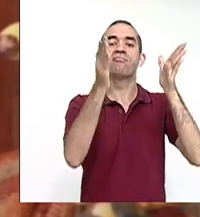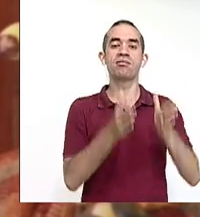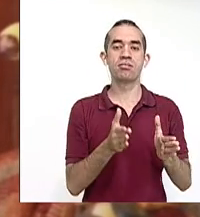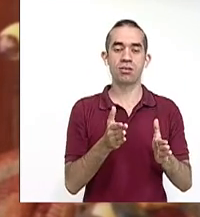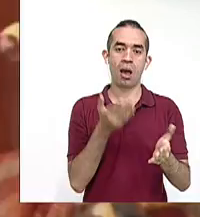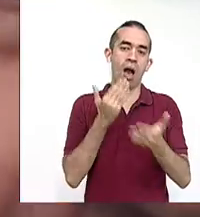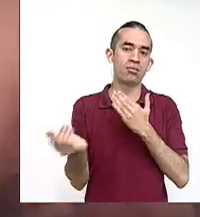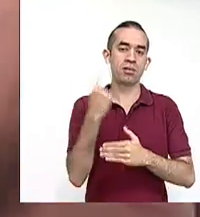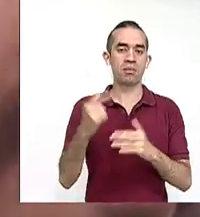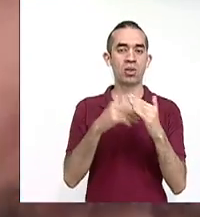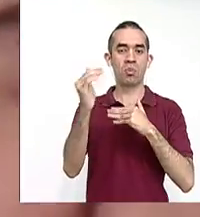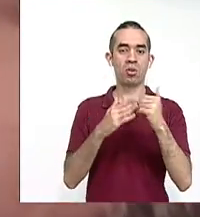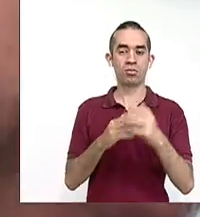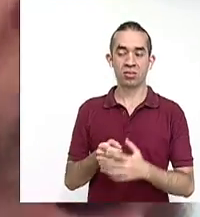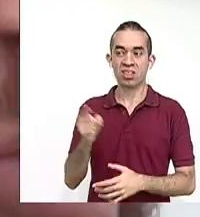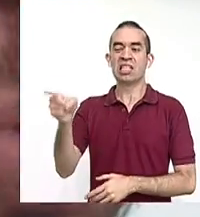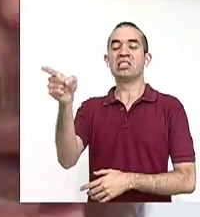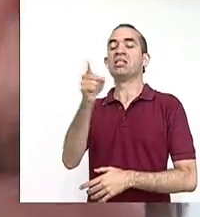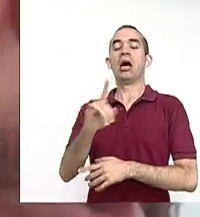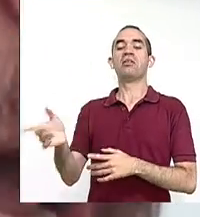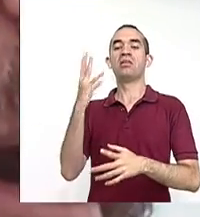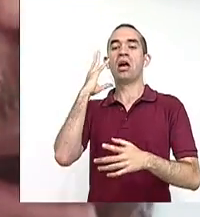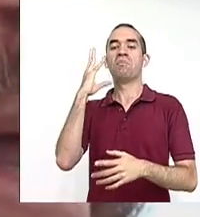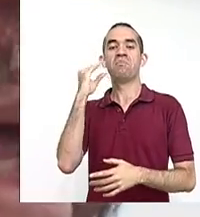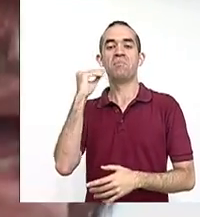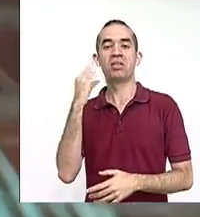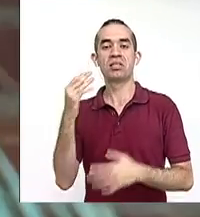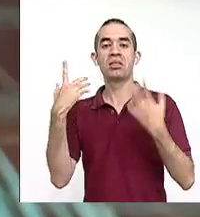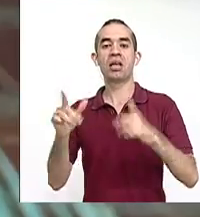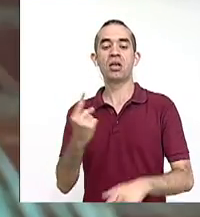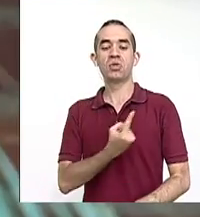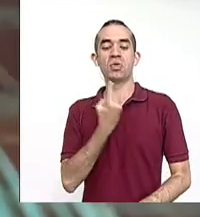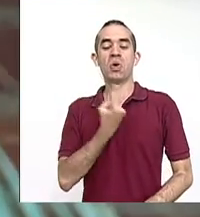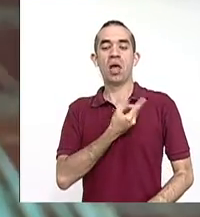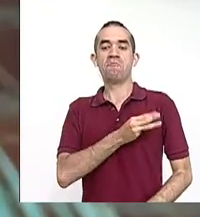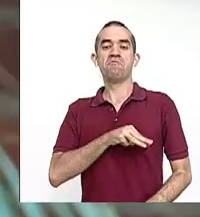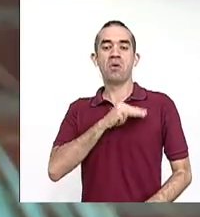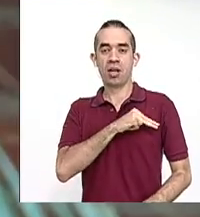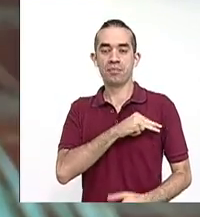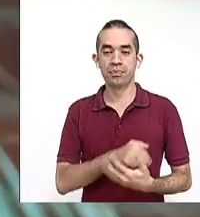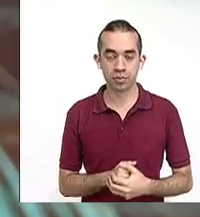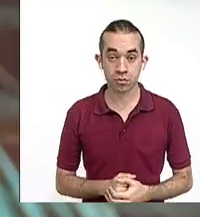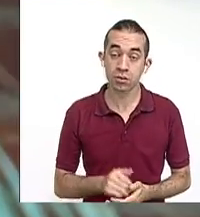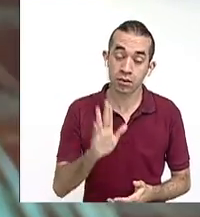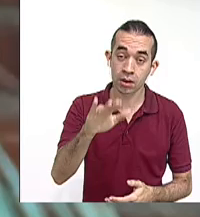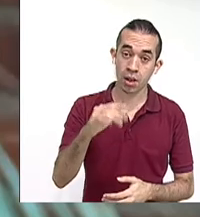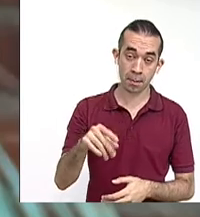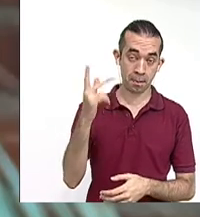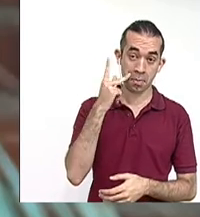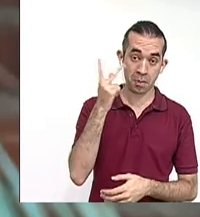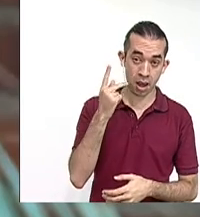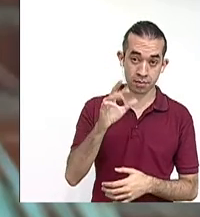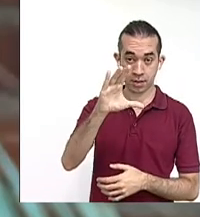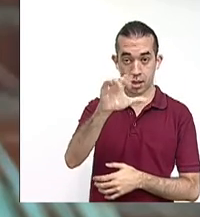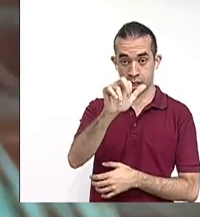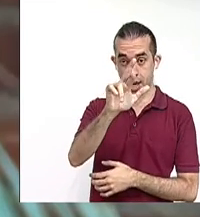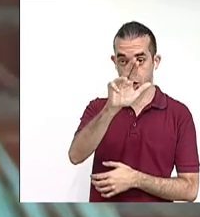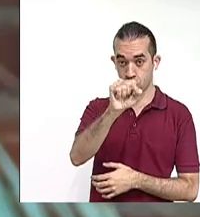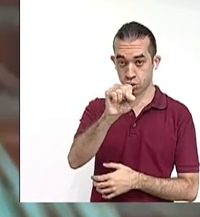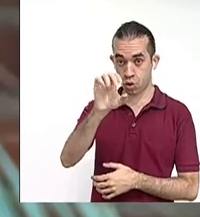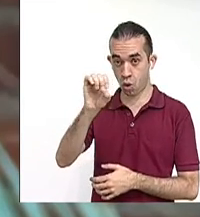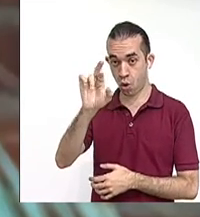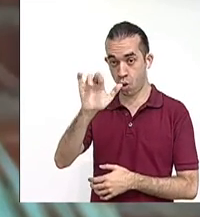es incómodo. Yolanda vivió la soledad moral. Su padre, don Carlos Uriamuno Pacheco, muere en